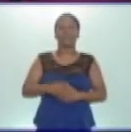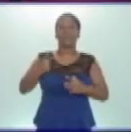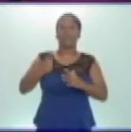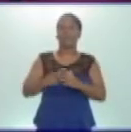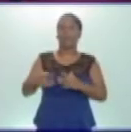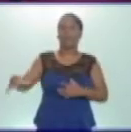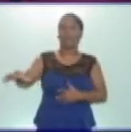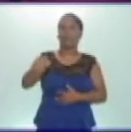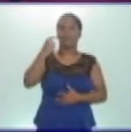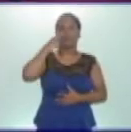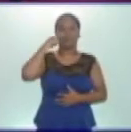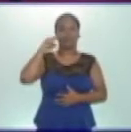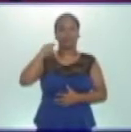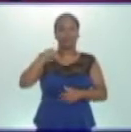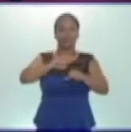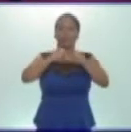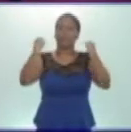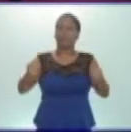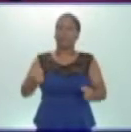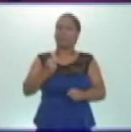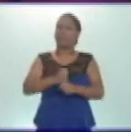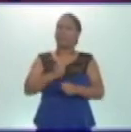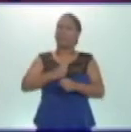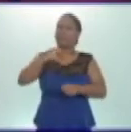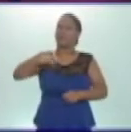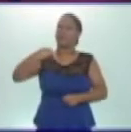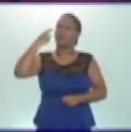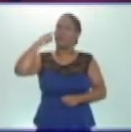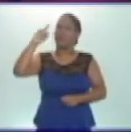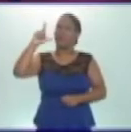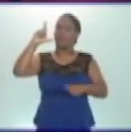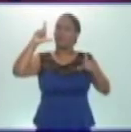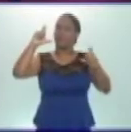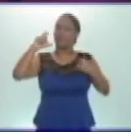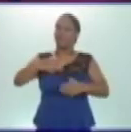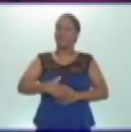viendo qué sistema trabajaremos hoy. Veamos entonces la imagen.